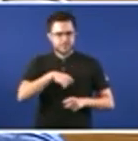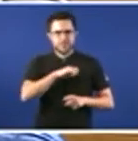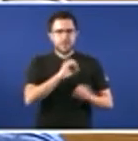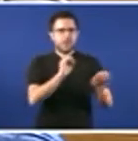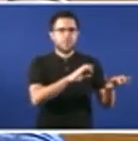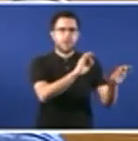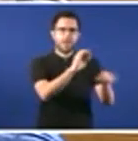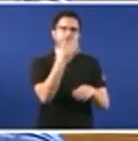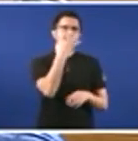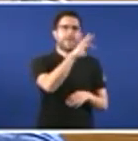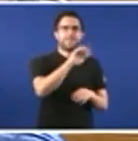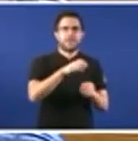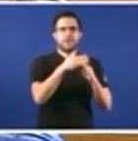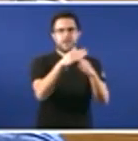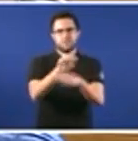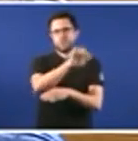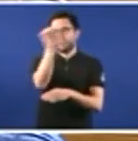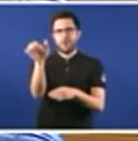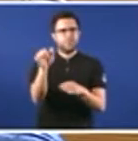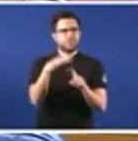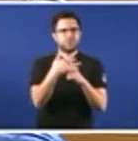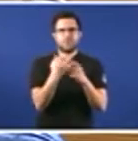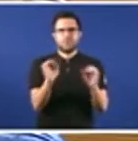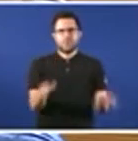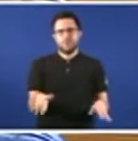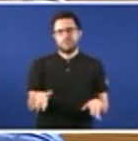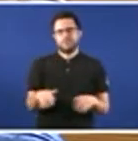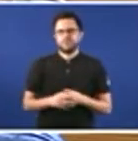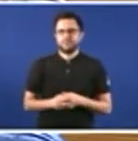parte dos países europeos. Moitas grazas